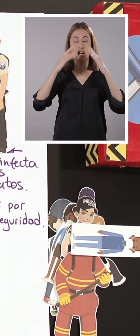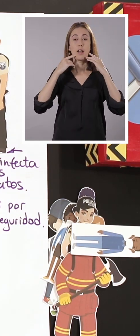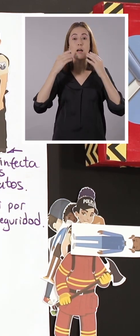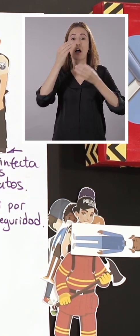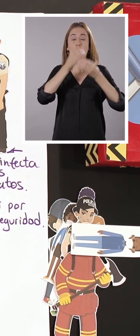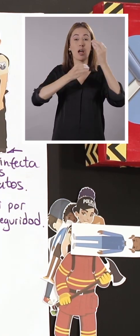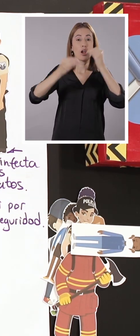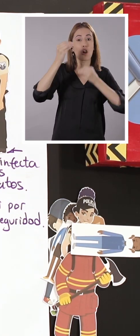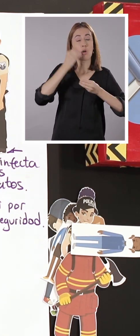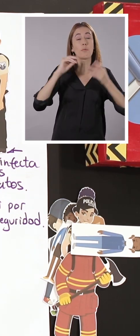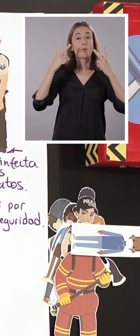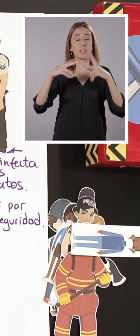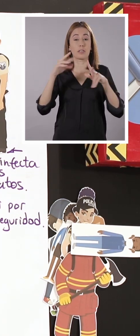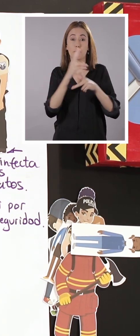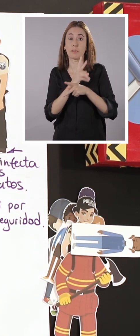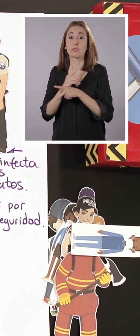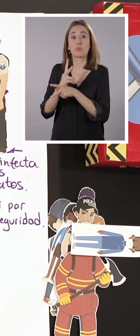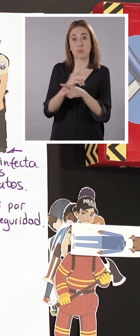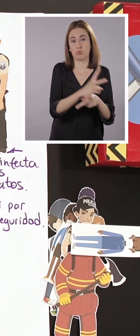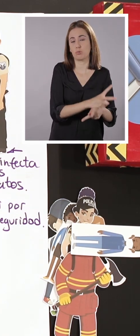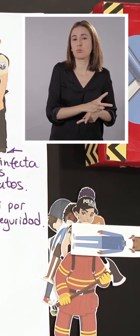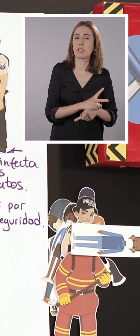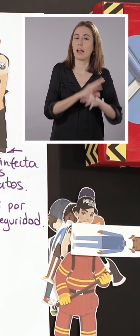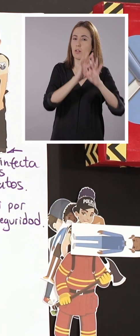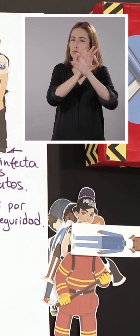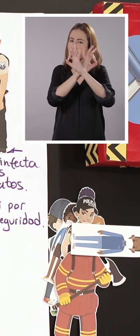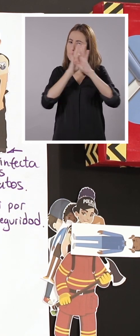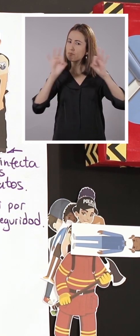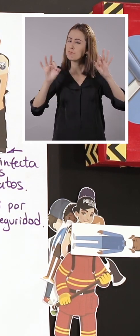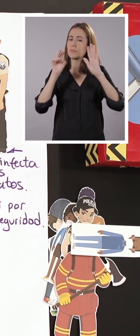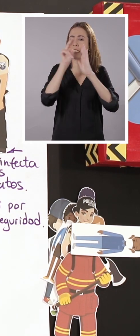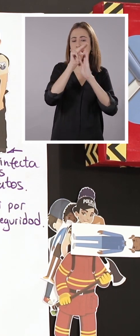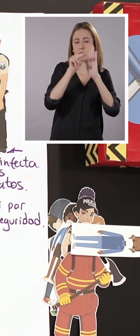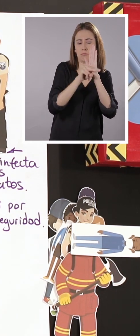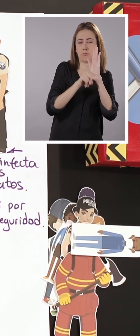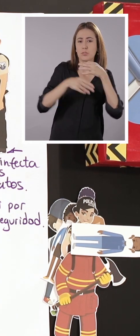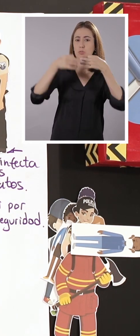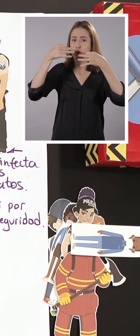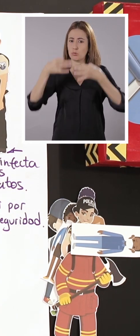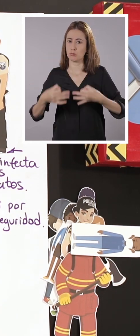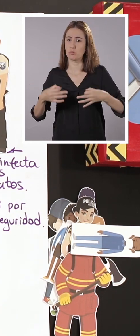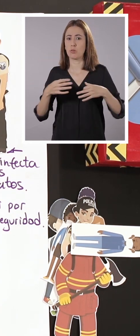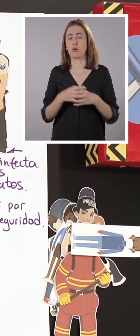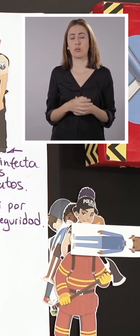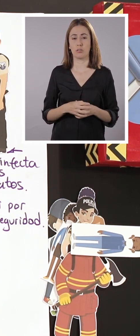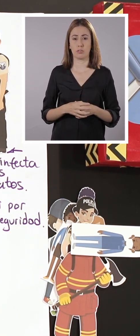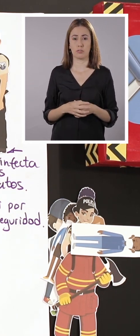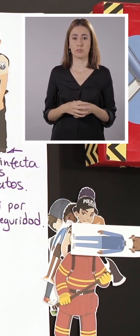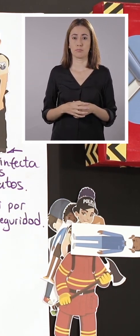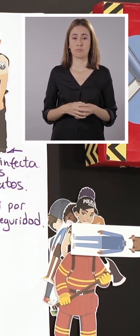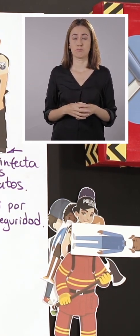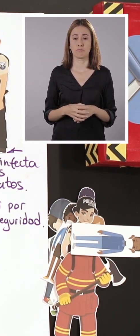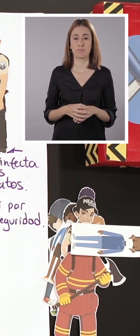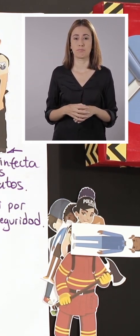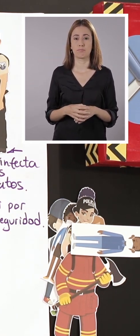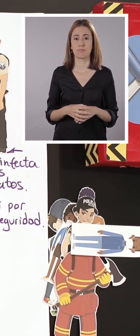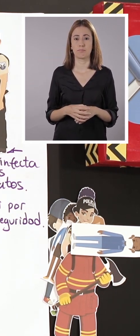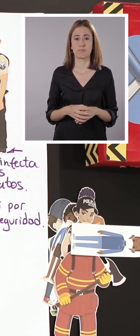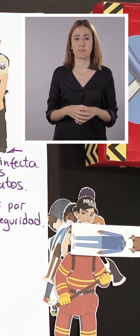¿Sí? Y mantenerlos desinfectados.